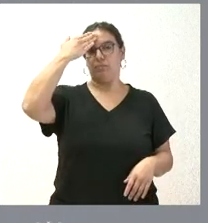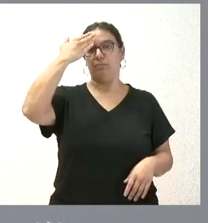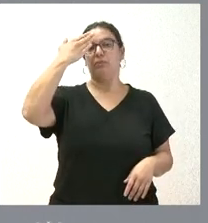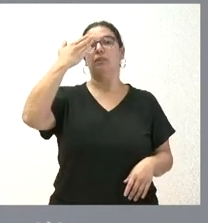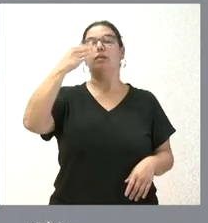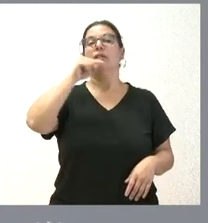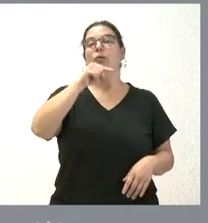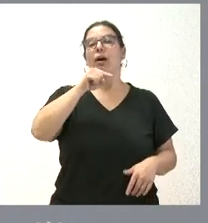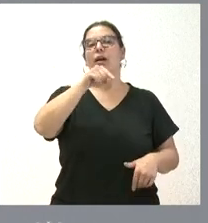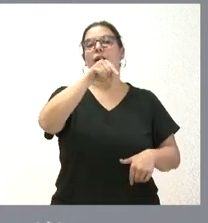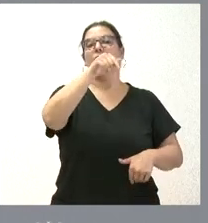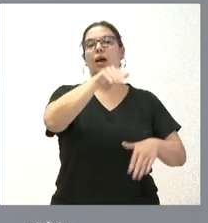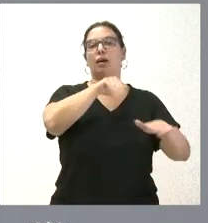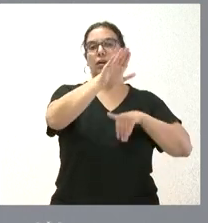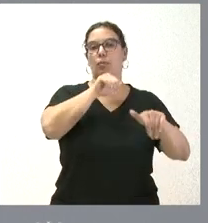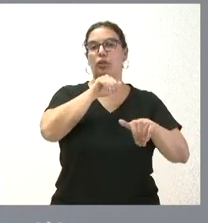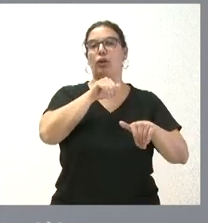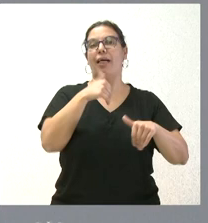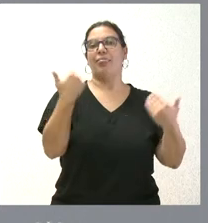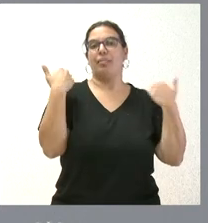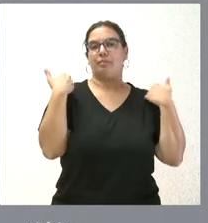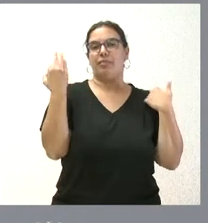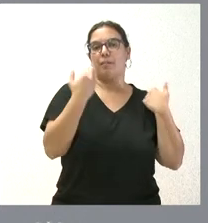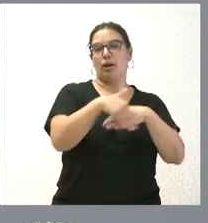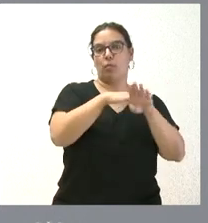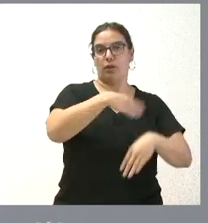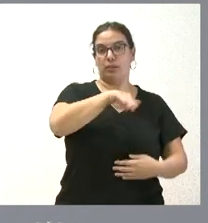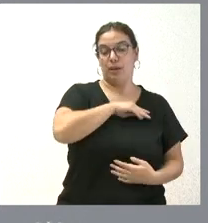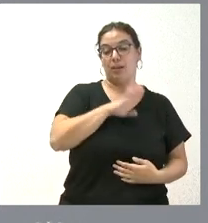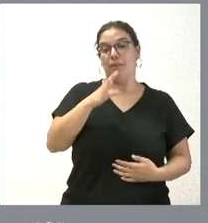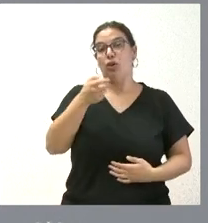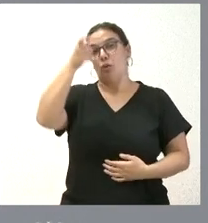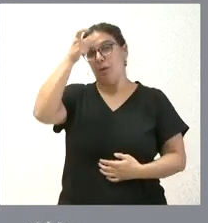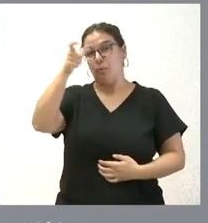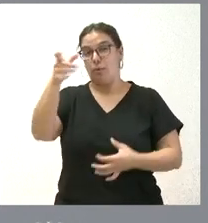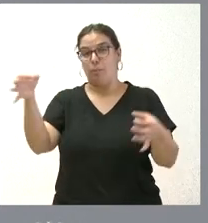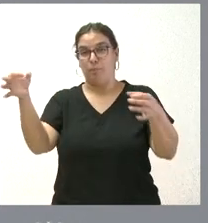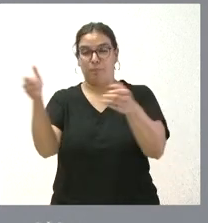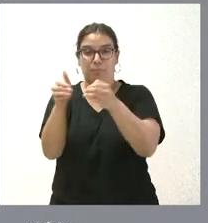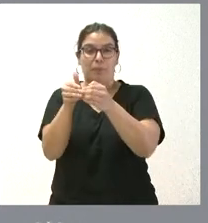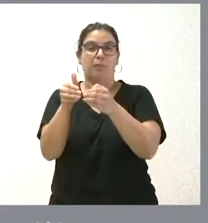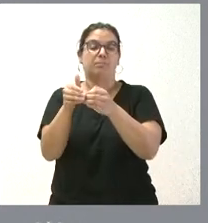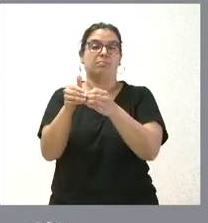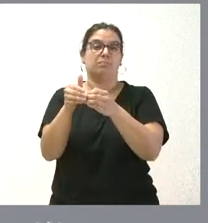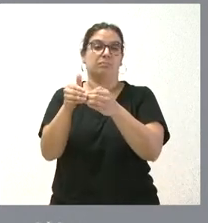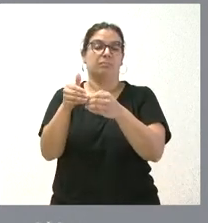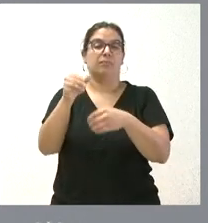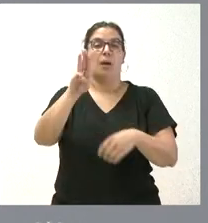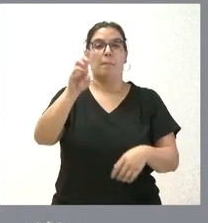hablamos de entidades locales relativas a pedanías a entidades locales menores es desde el año 2019,